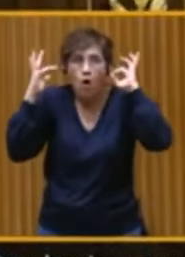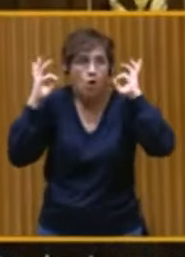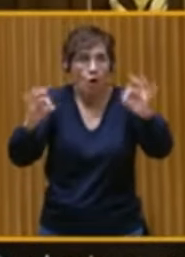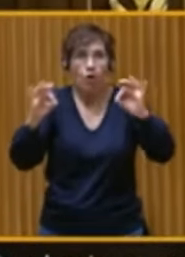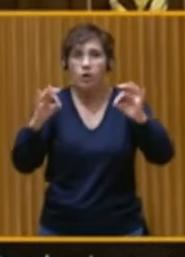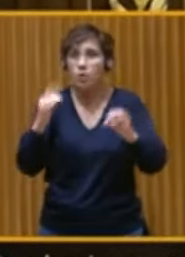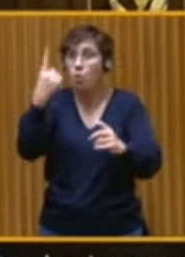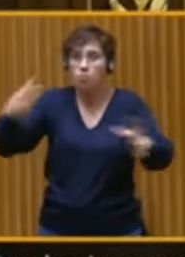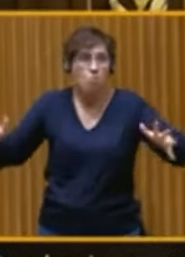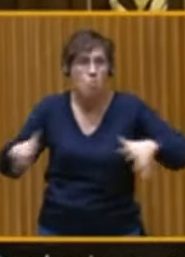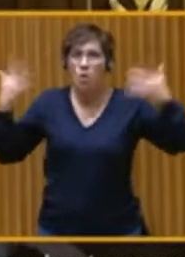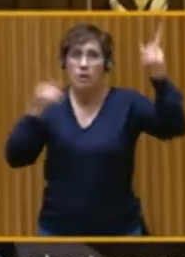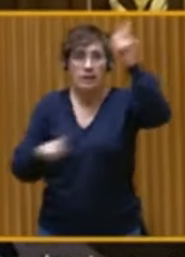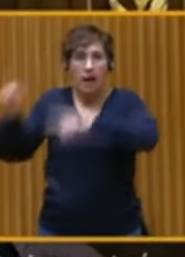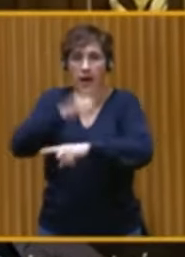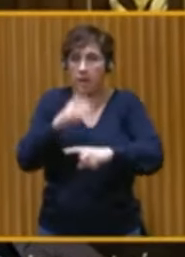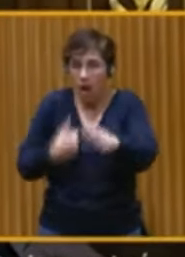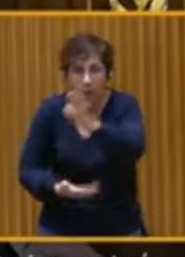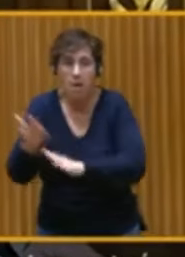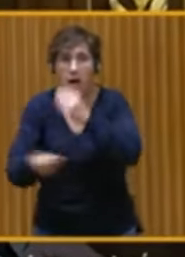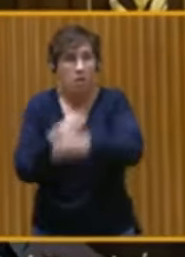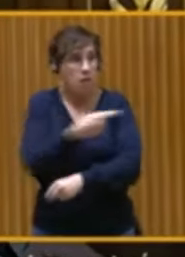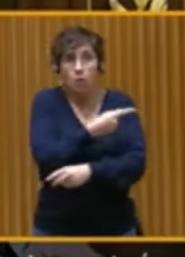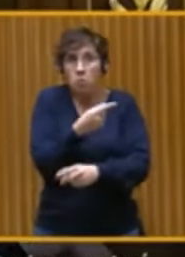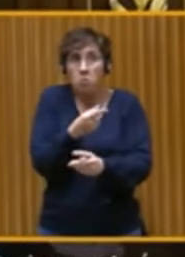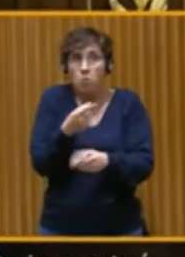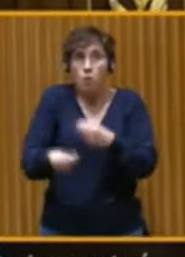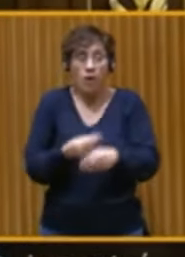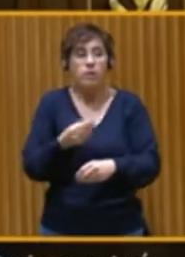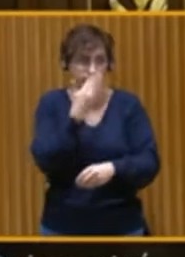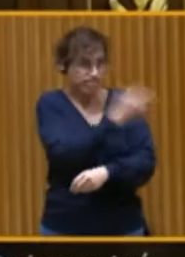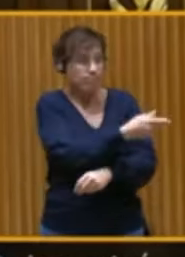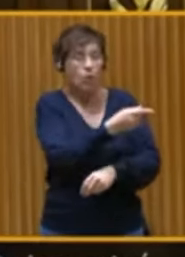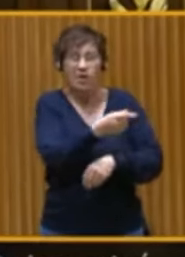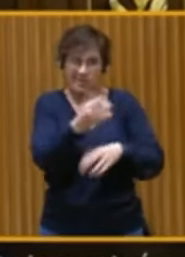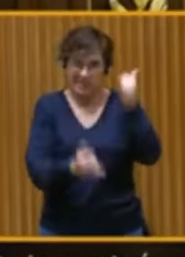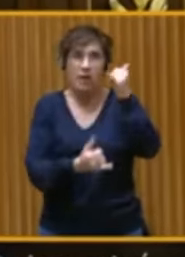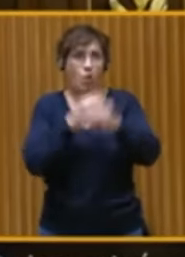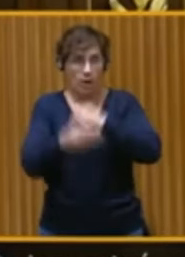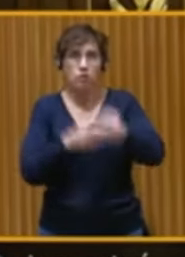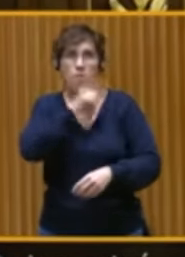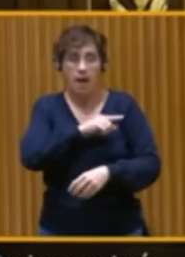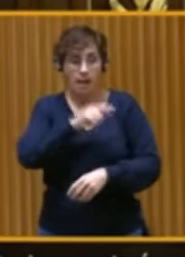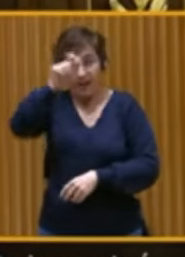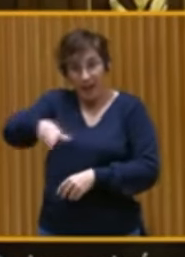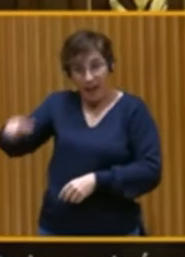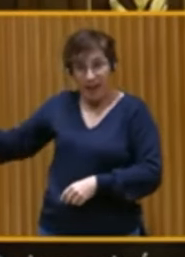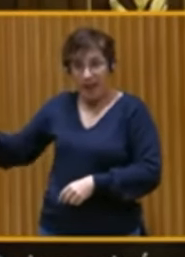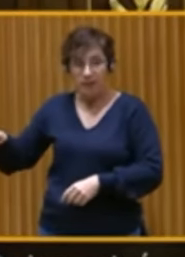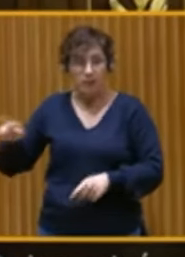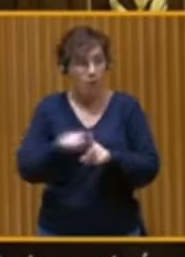ante semejante tragedia. Por eso, créame, esta vez no ha calculado bien. La gente no le va a perdonar que no ejerciese sus